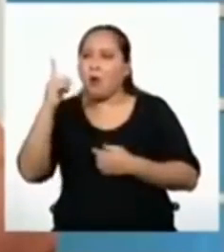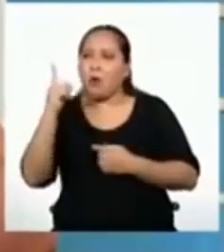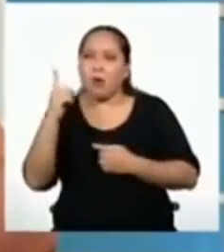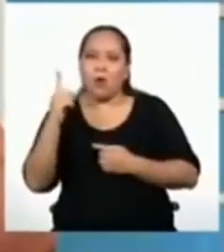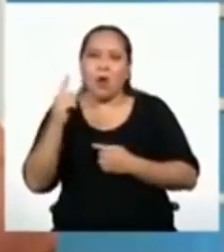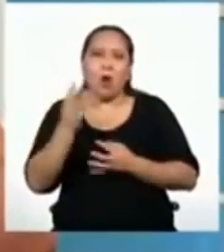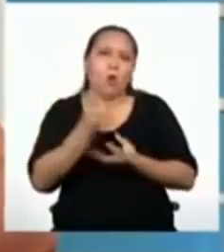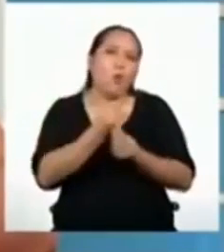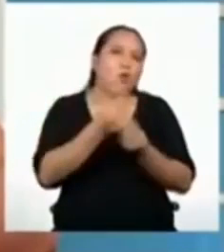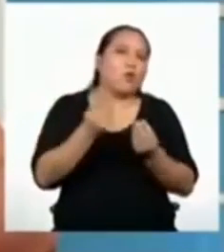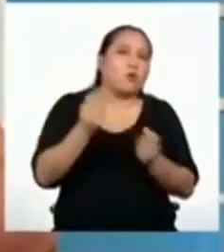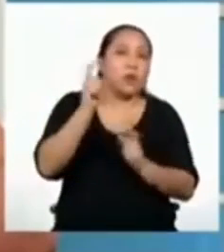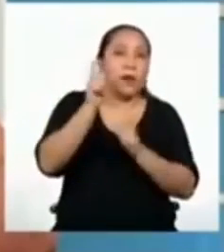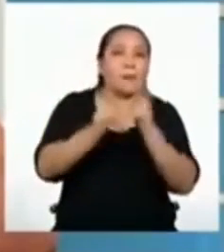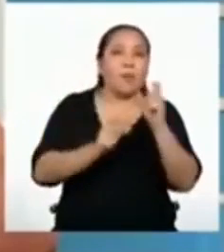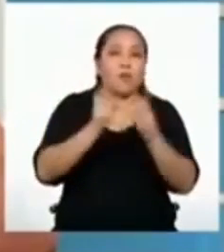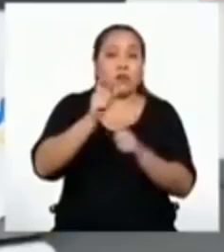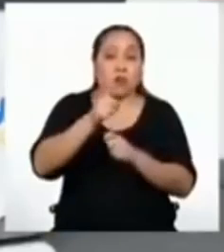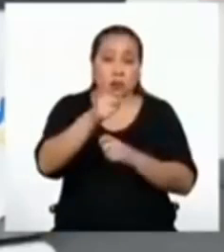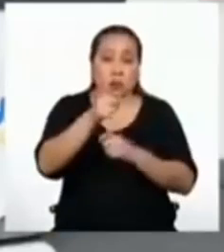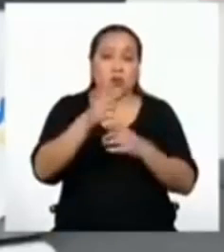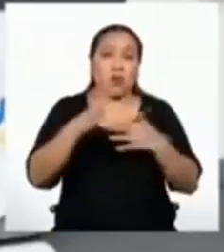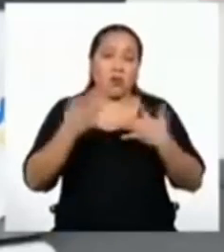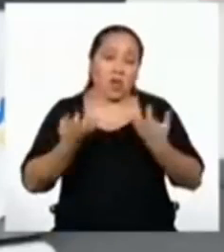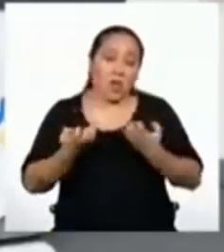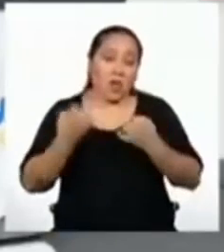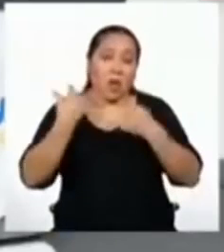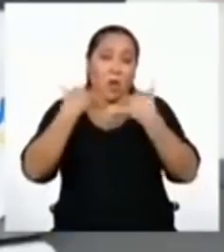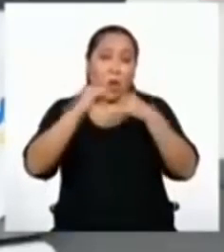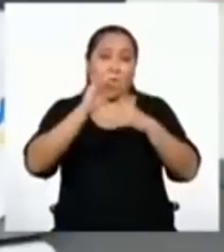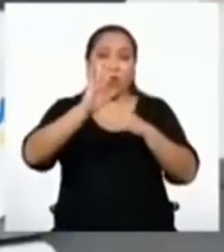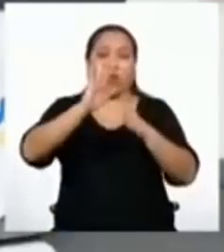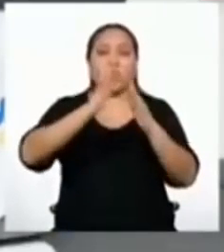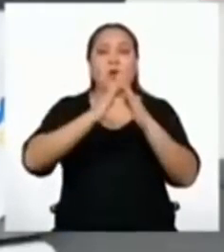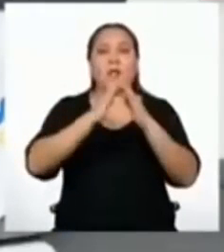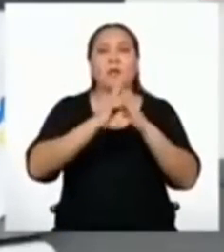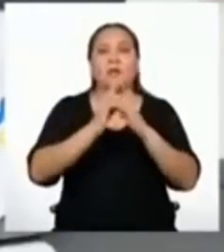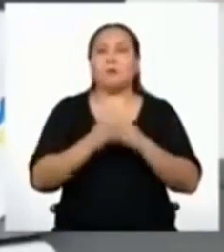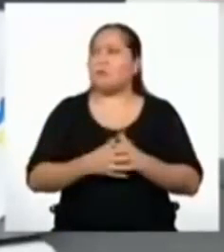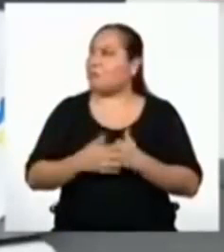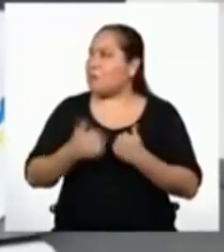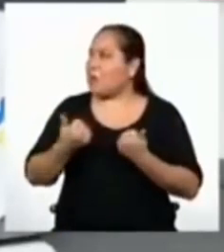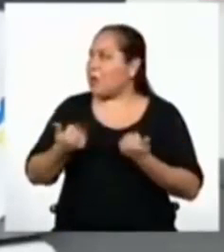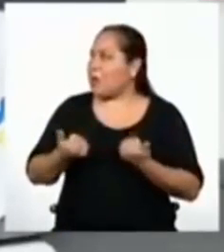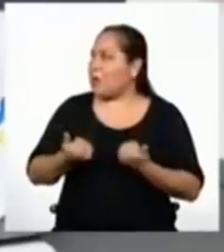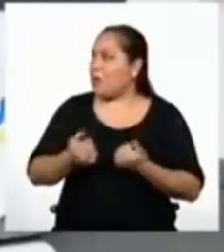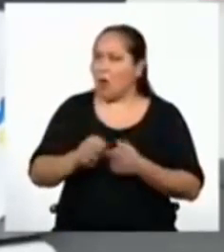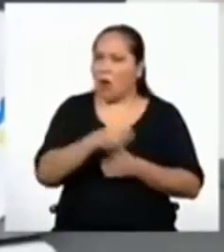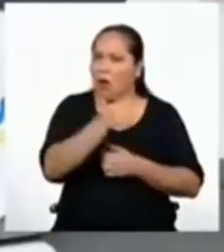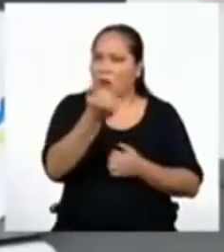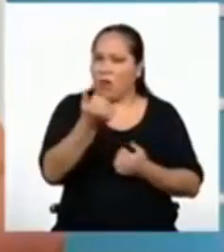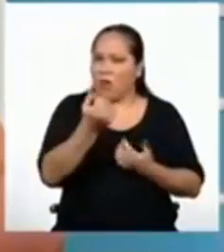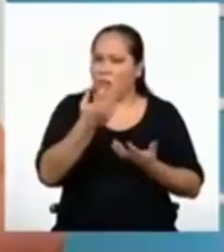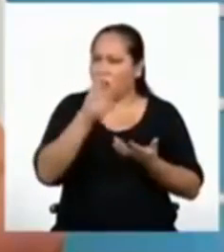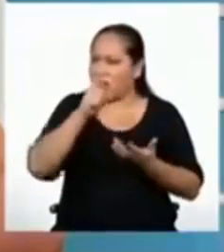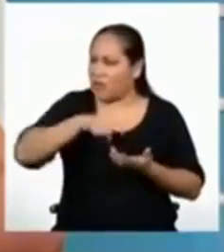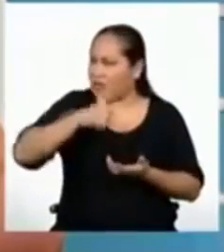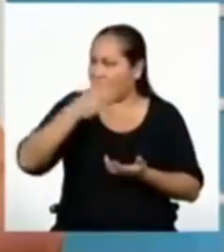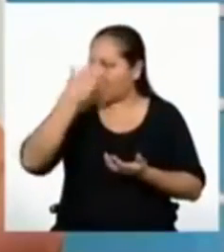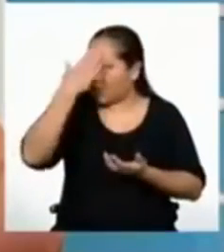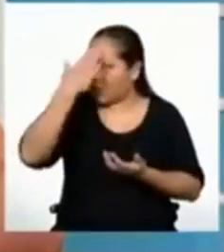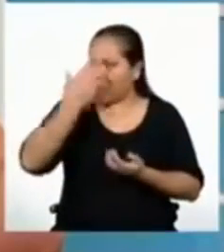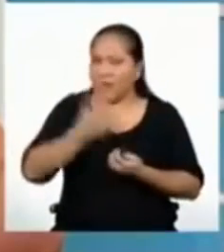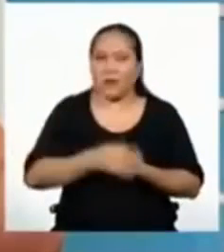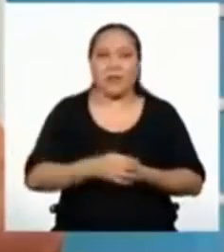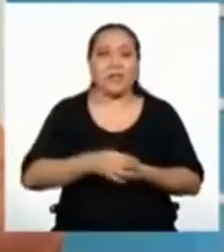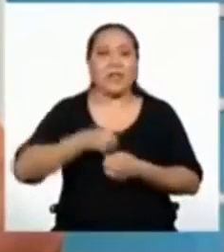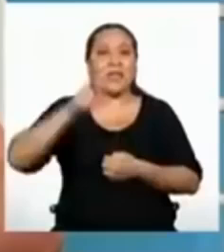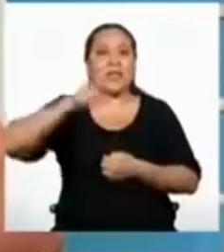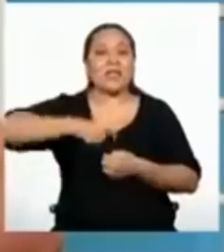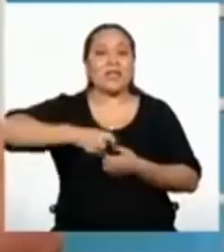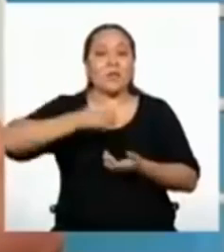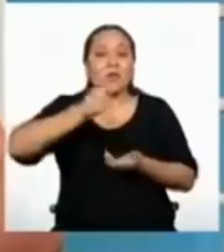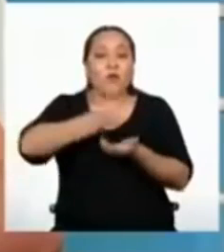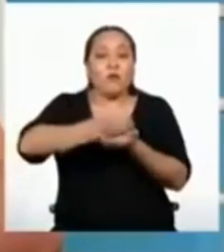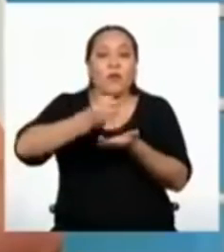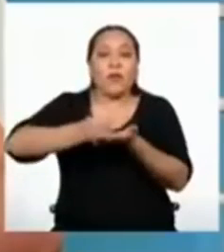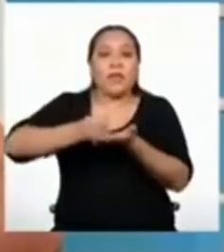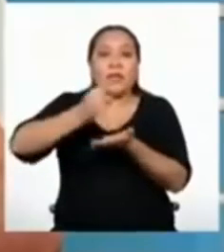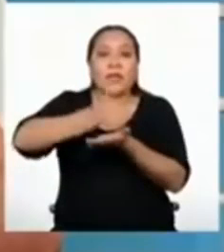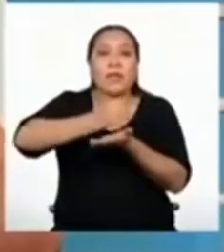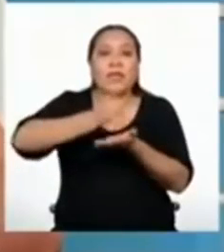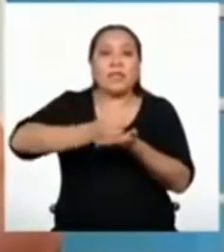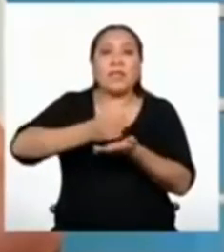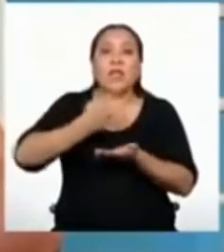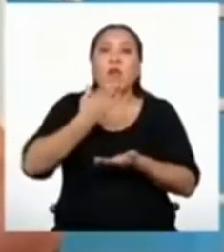por si alguien quiere jugarlo en casa. ¡Buenísimo! ¿Qué más deberíamos saber sobre este juego? Necesitamos fichas de colores.